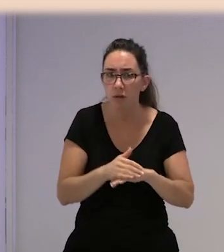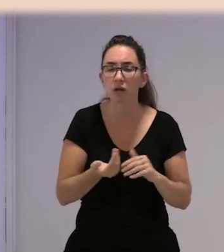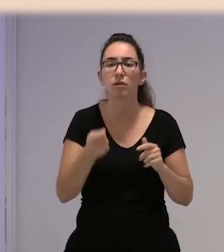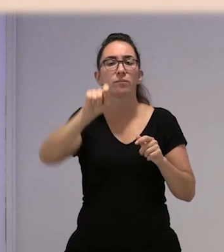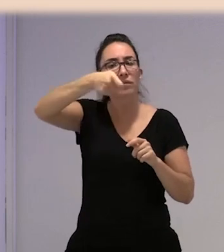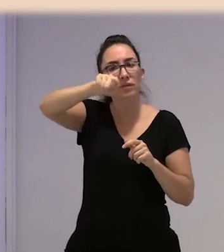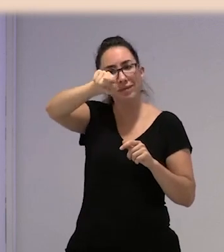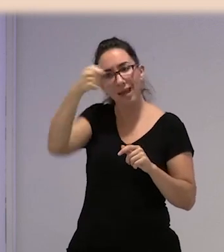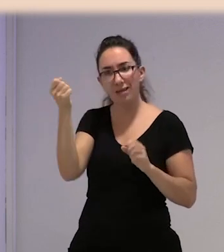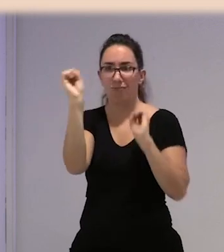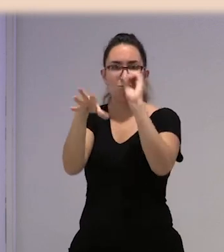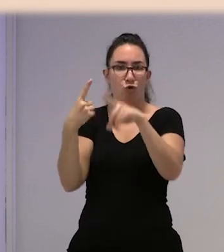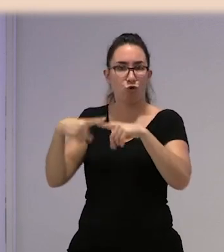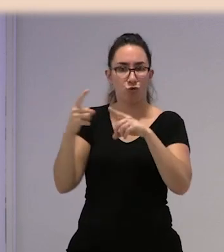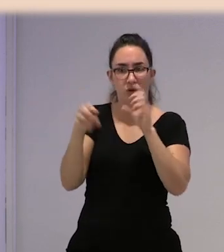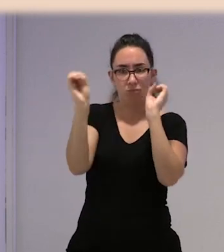para guardar sus cosas.